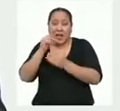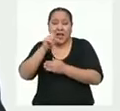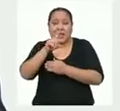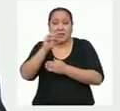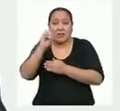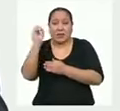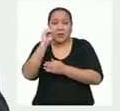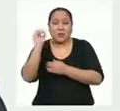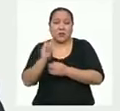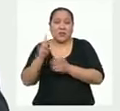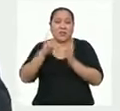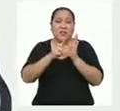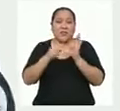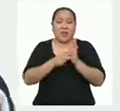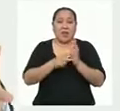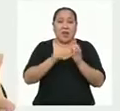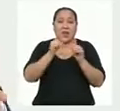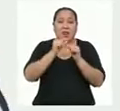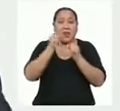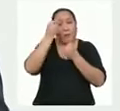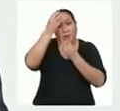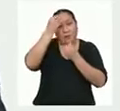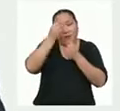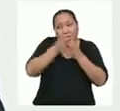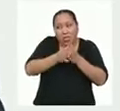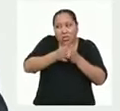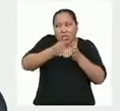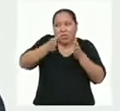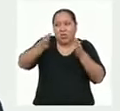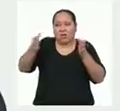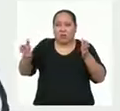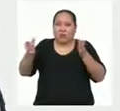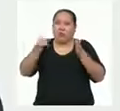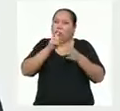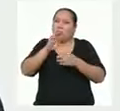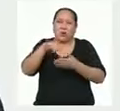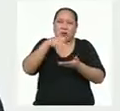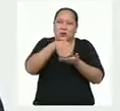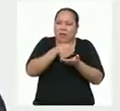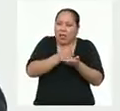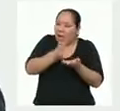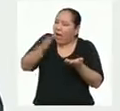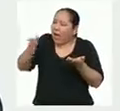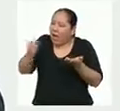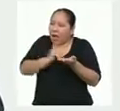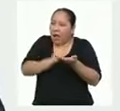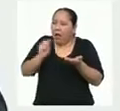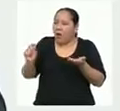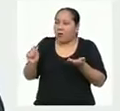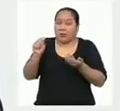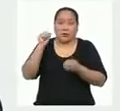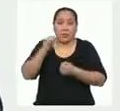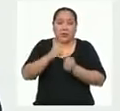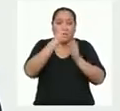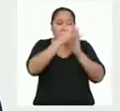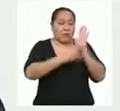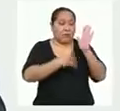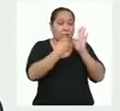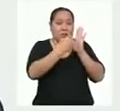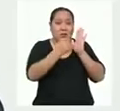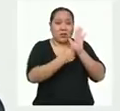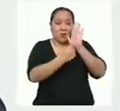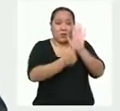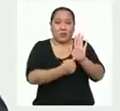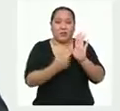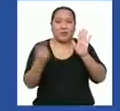indica que los datos están muy dispersos o alejados de la media o promedio. En esta tabla que te voy a